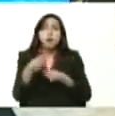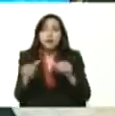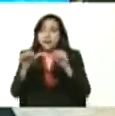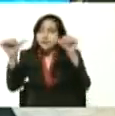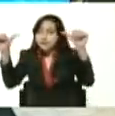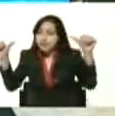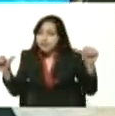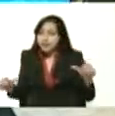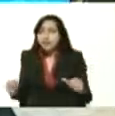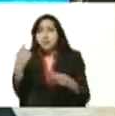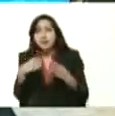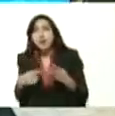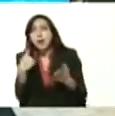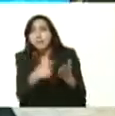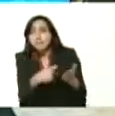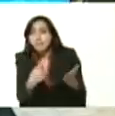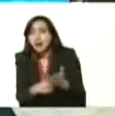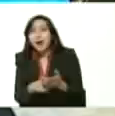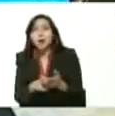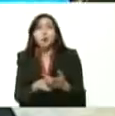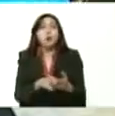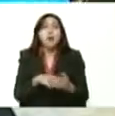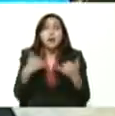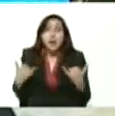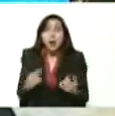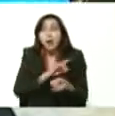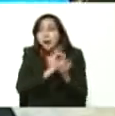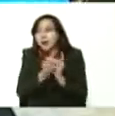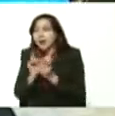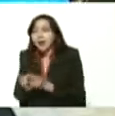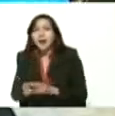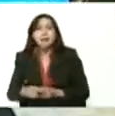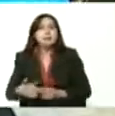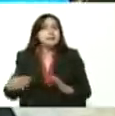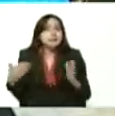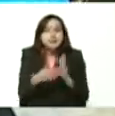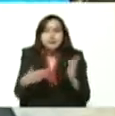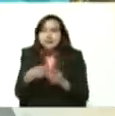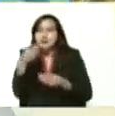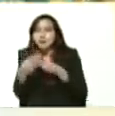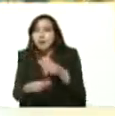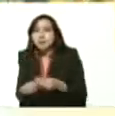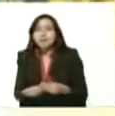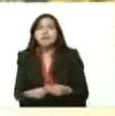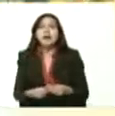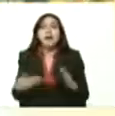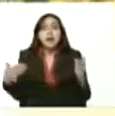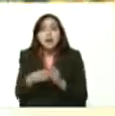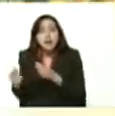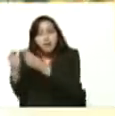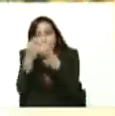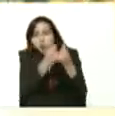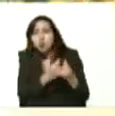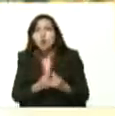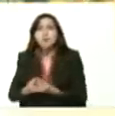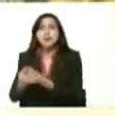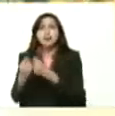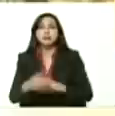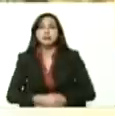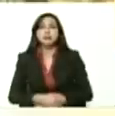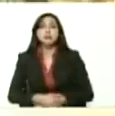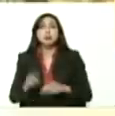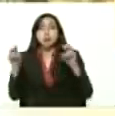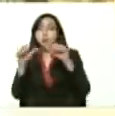fijación de precios son perturbaciones de la guerra económica graves que están ahí y tienen que implementarse nuevos